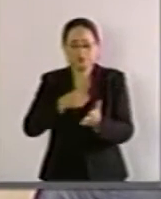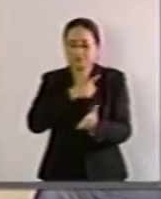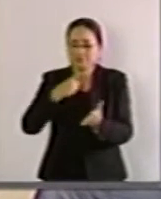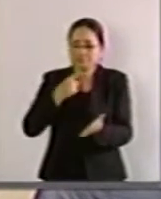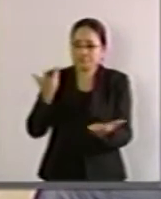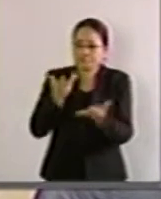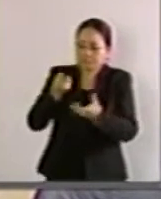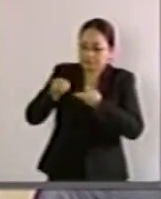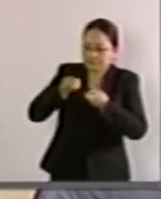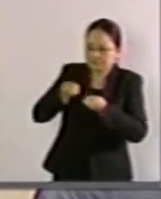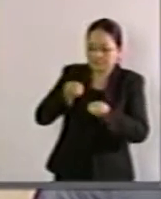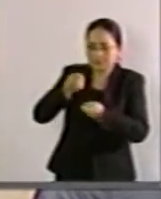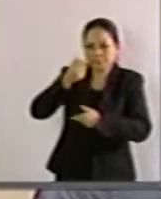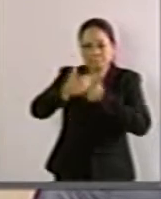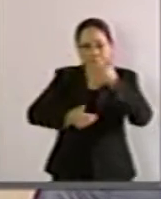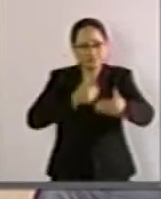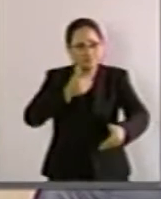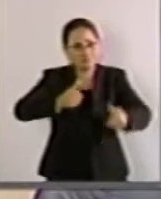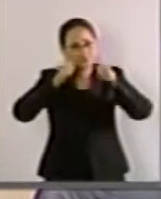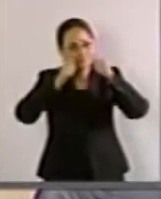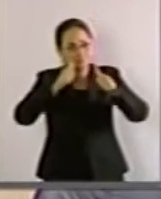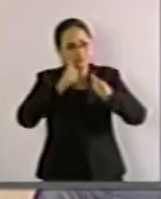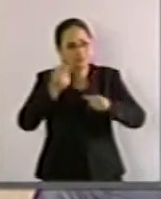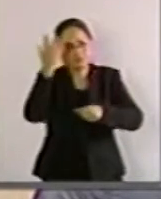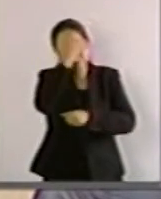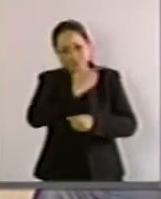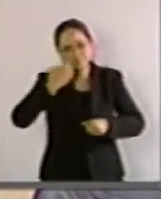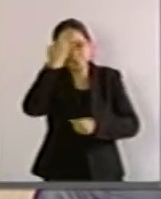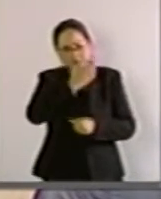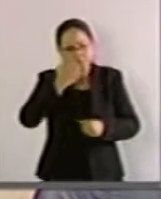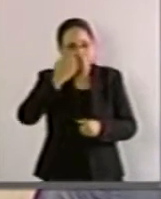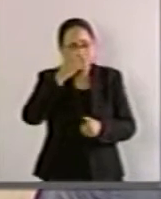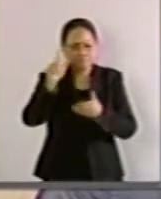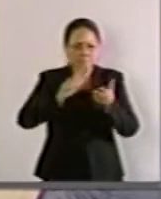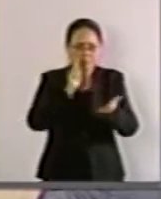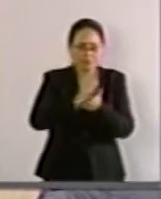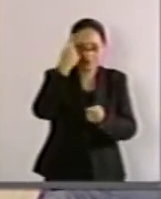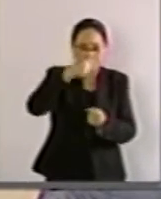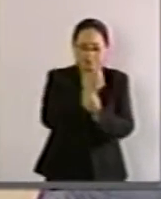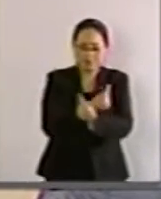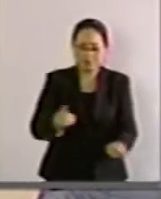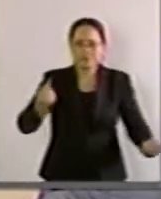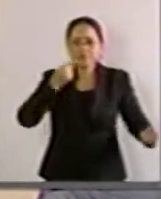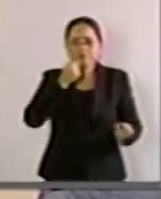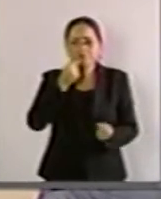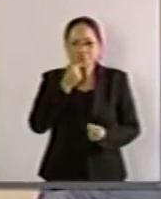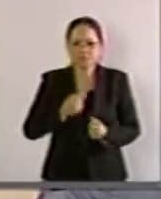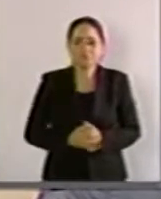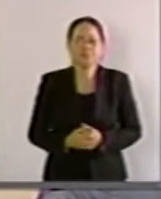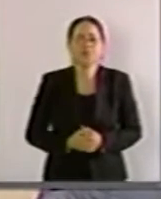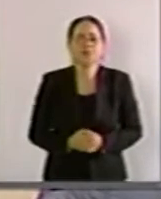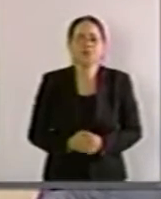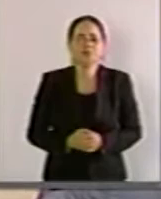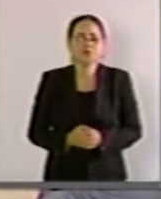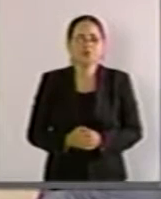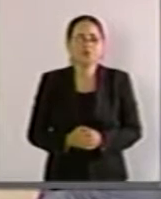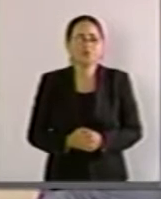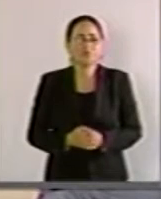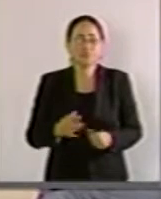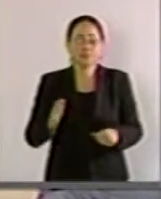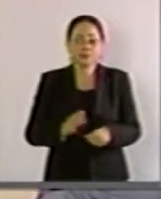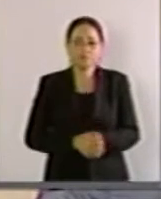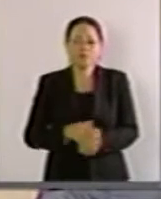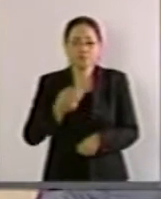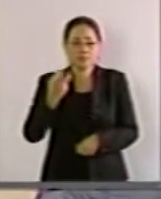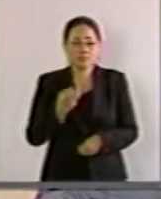ejecución, seguimiento y evaluación de las políticas públicas dirigidas a la niñez. Por lo